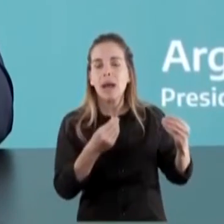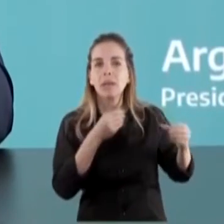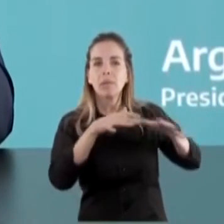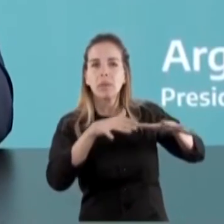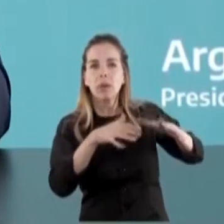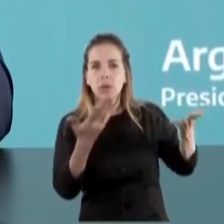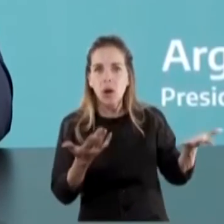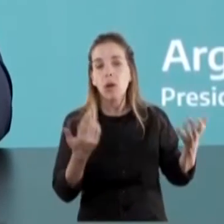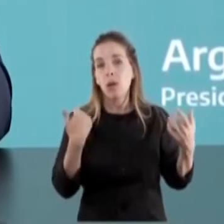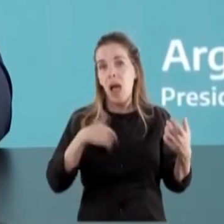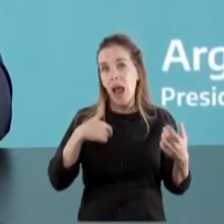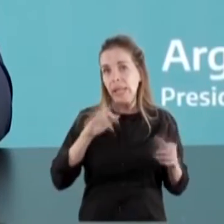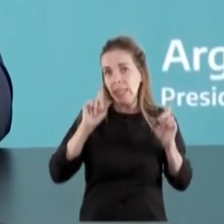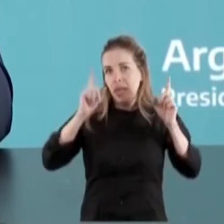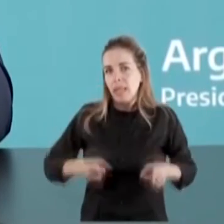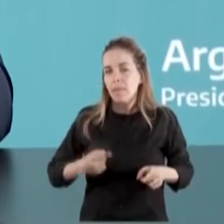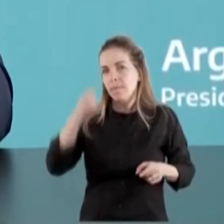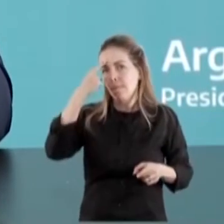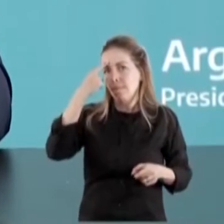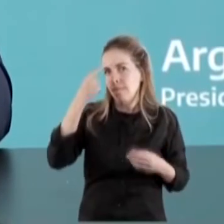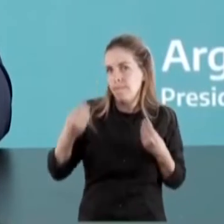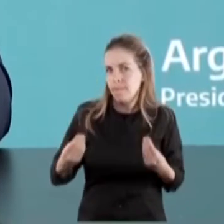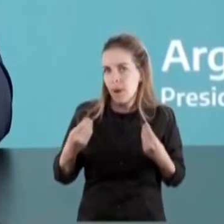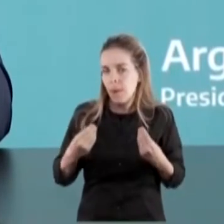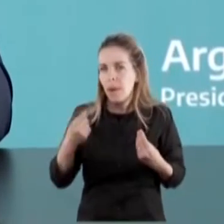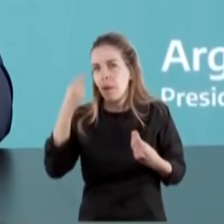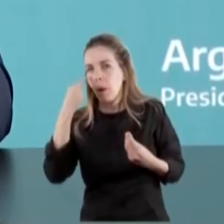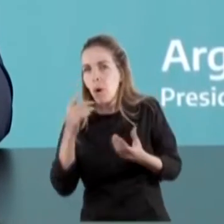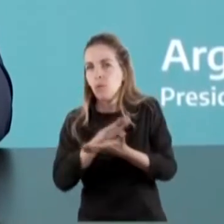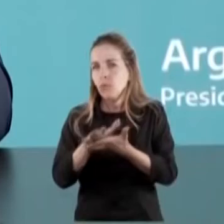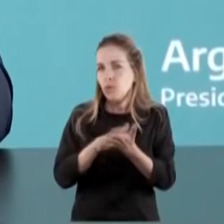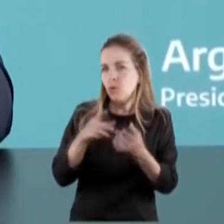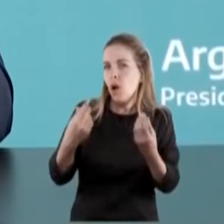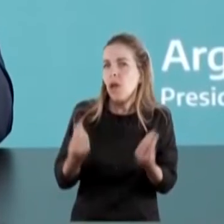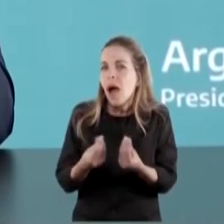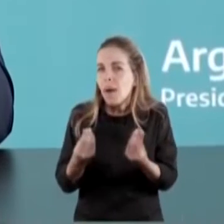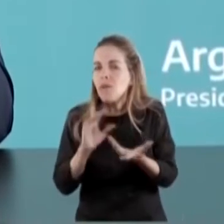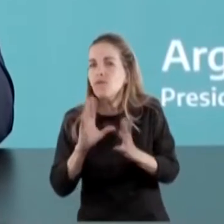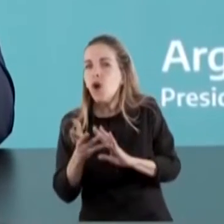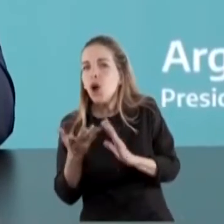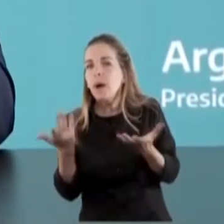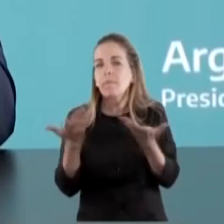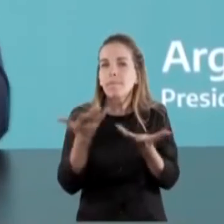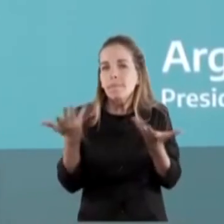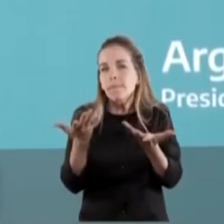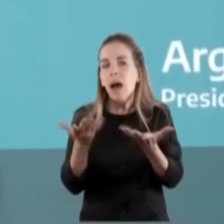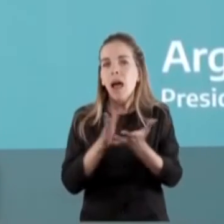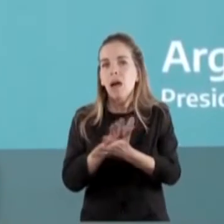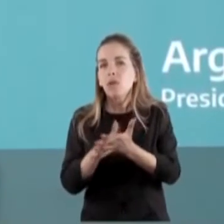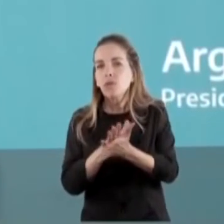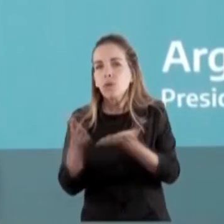ahí nosotros como país también estamos tomando herramientas herramientas que tienen que ver con fundamentalmente